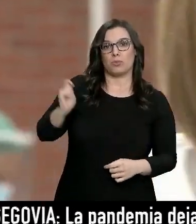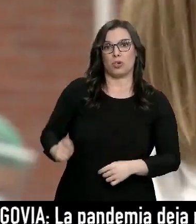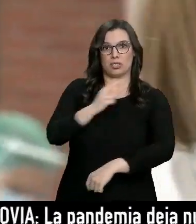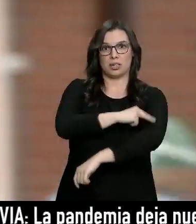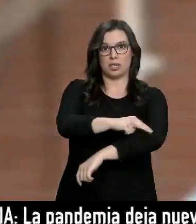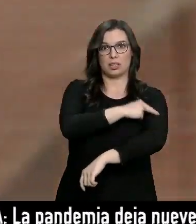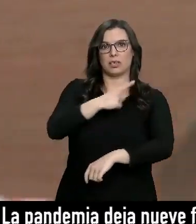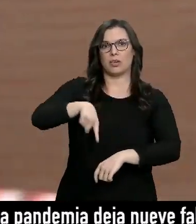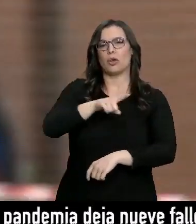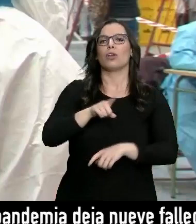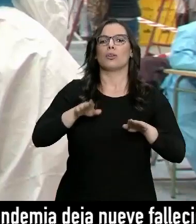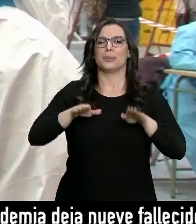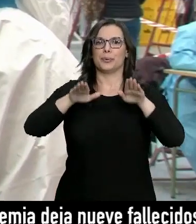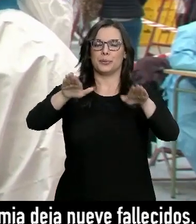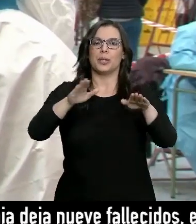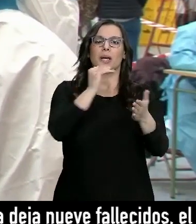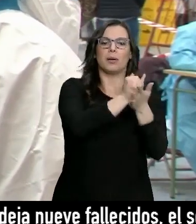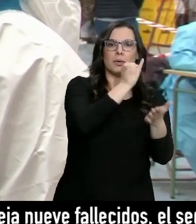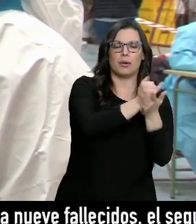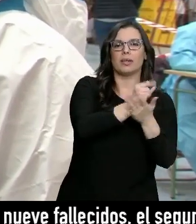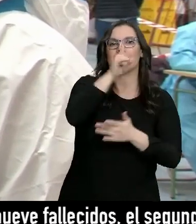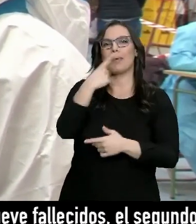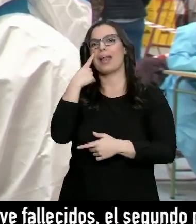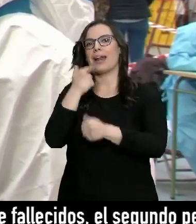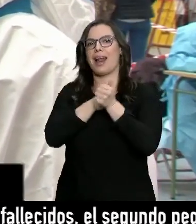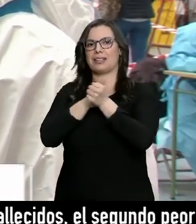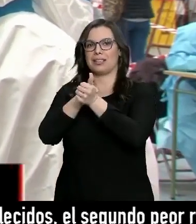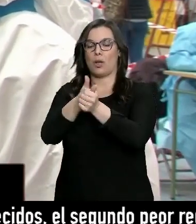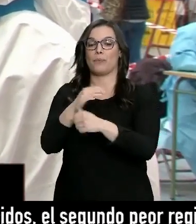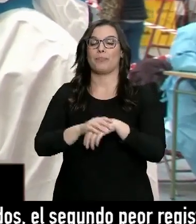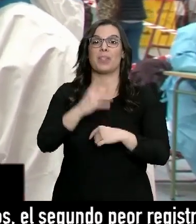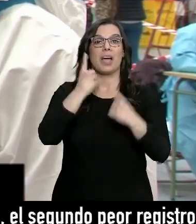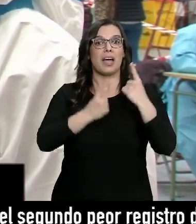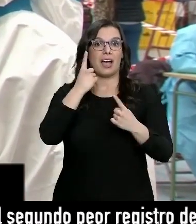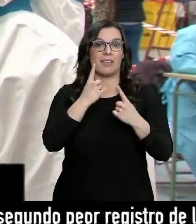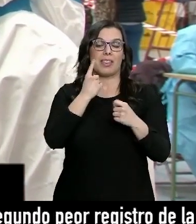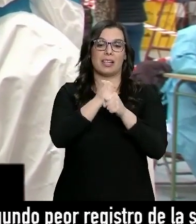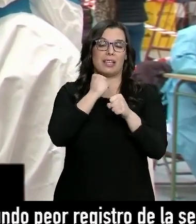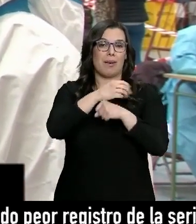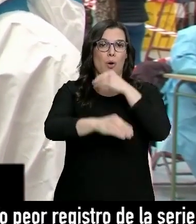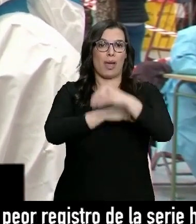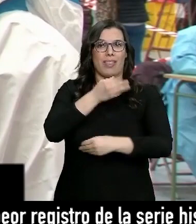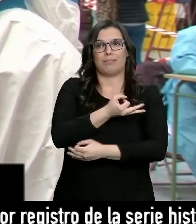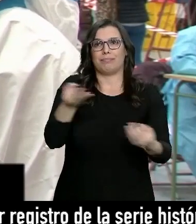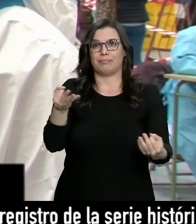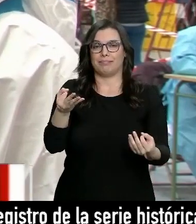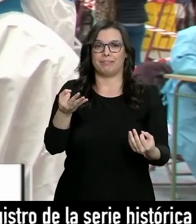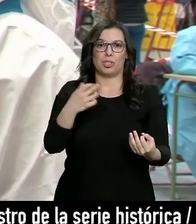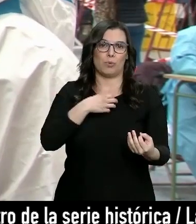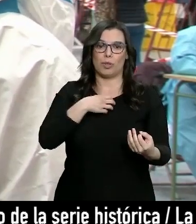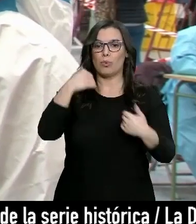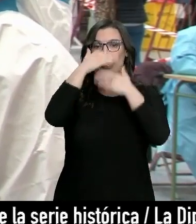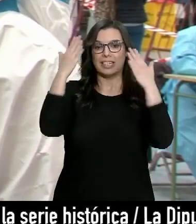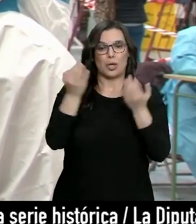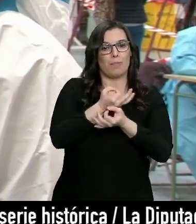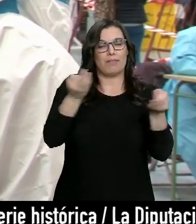el cribado con el rastreo, como Alba. Hay a veces que no podemos hacer el trabajo como nos gustaría hacerlo, ni atender a las